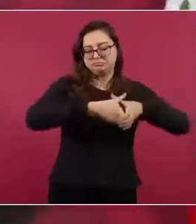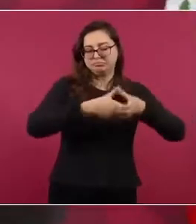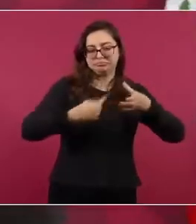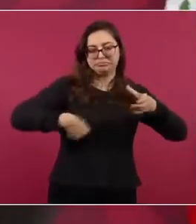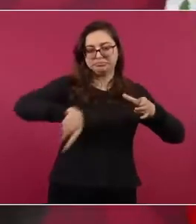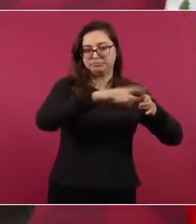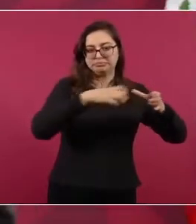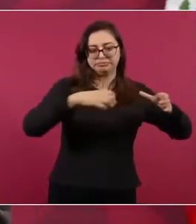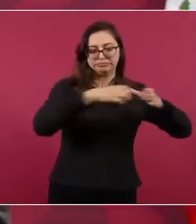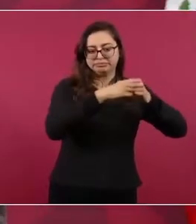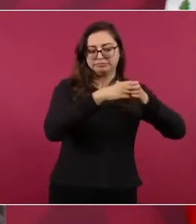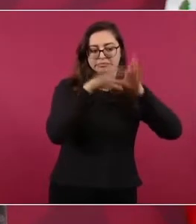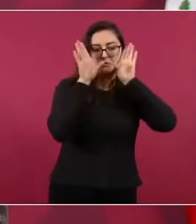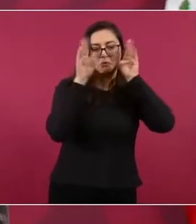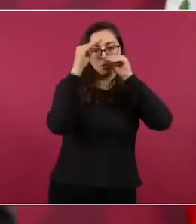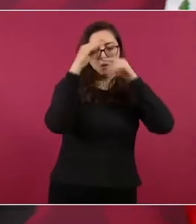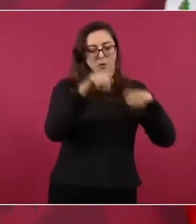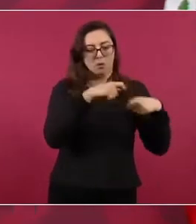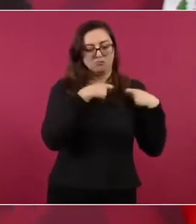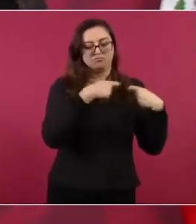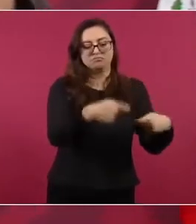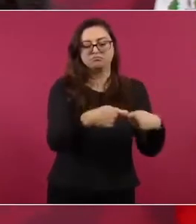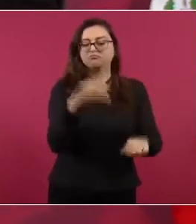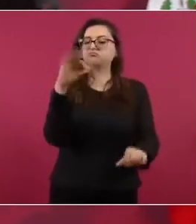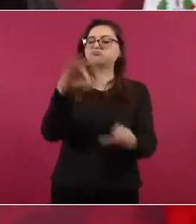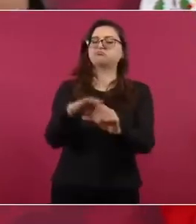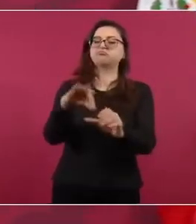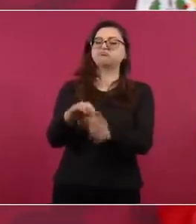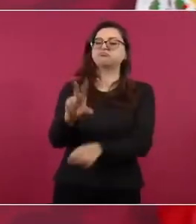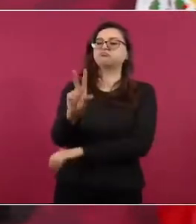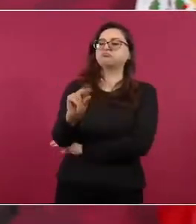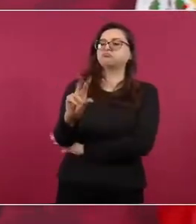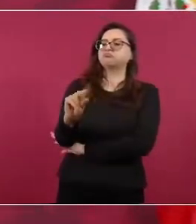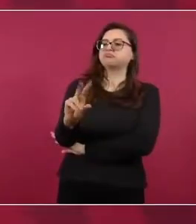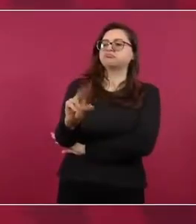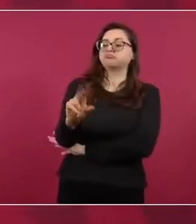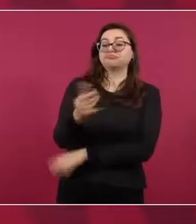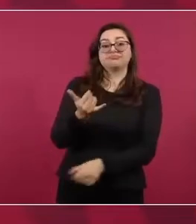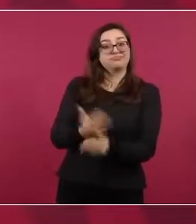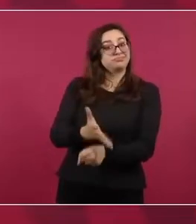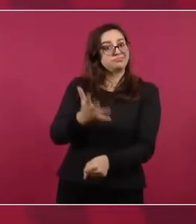para que no avance la transformación,